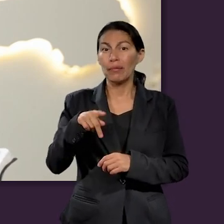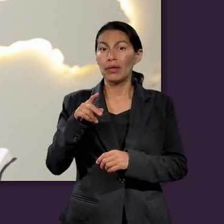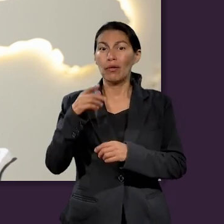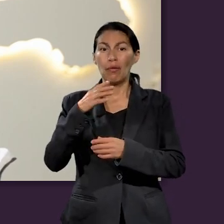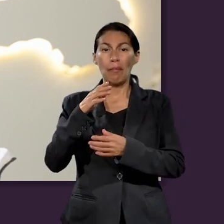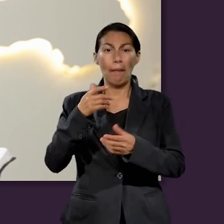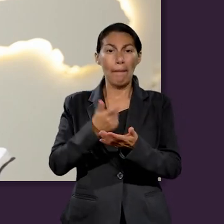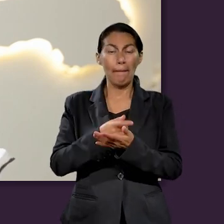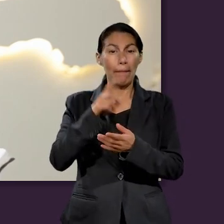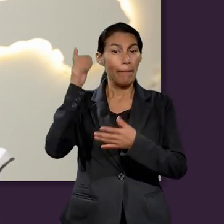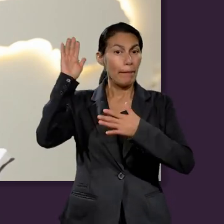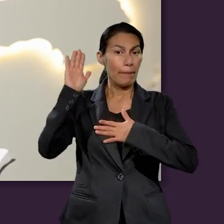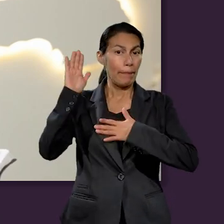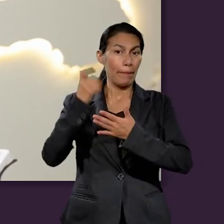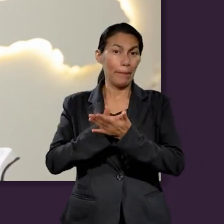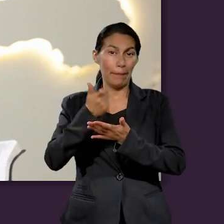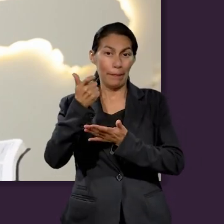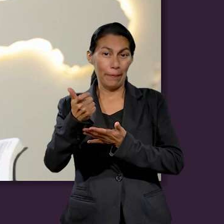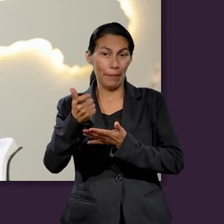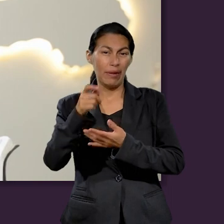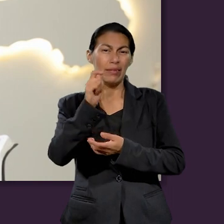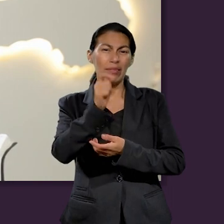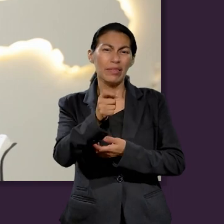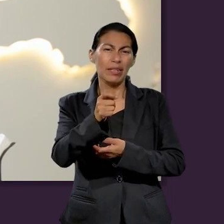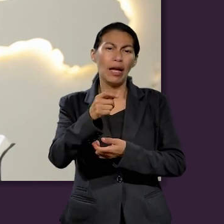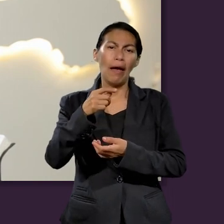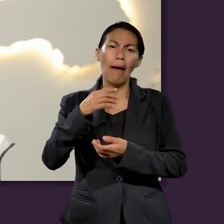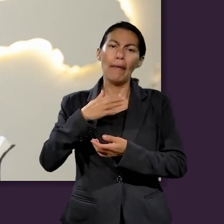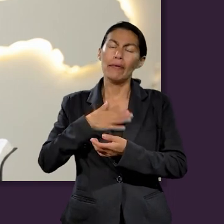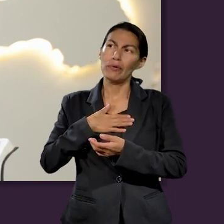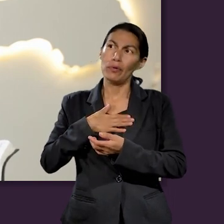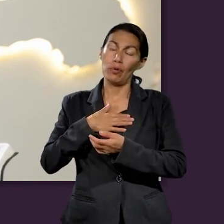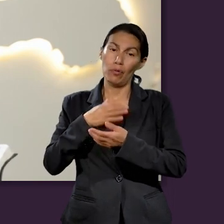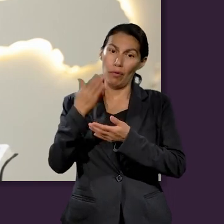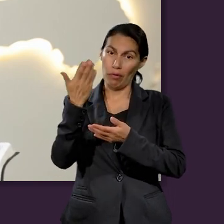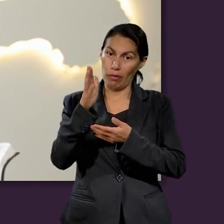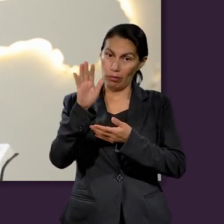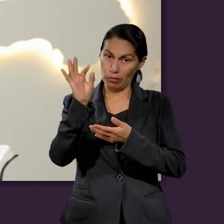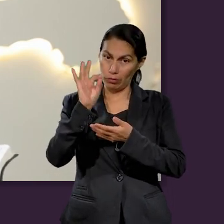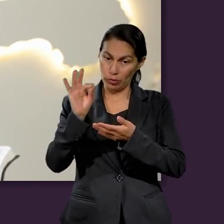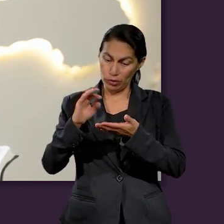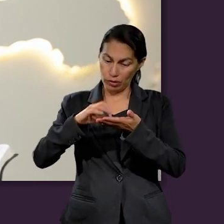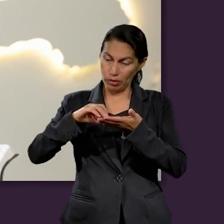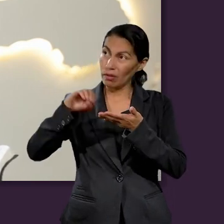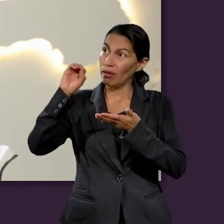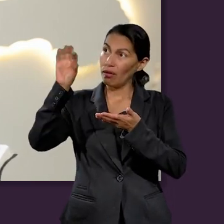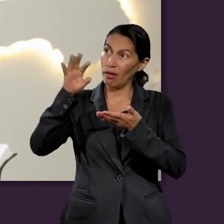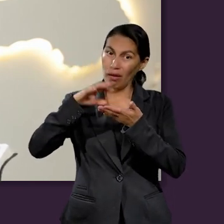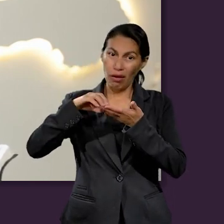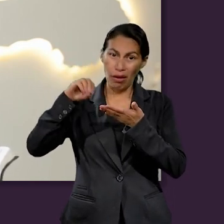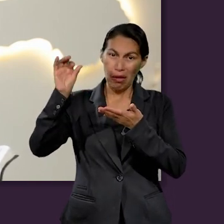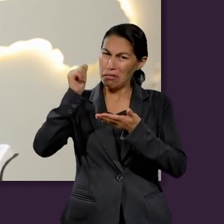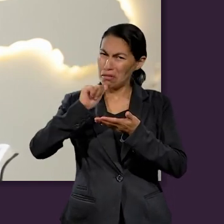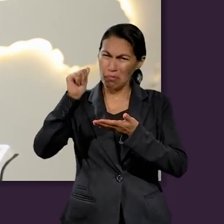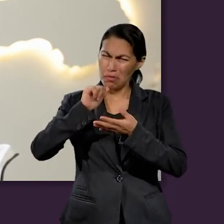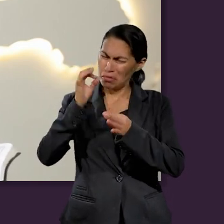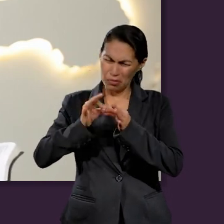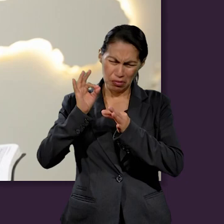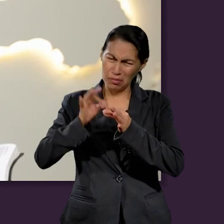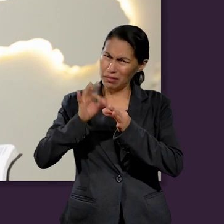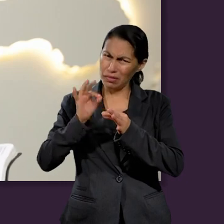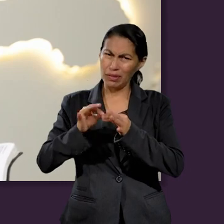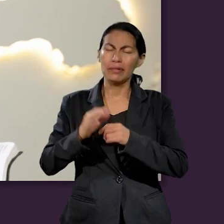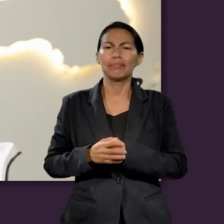votos significa que el compromiso de fidelidad con el Señor siempre debe estar al día.